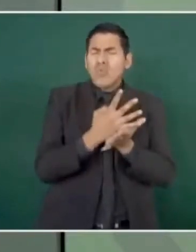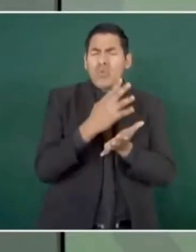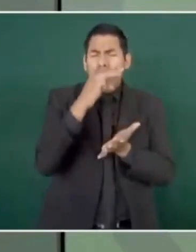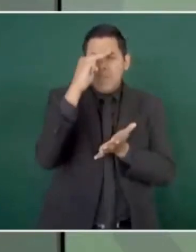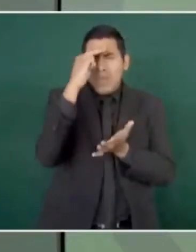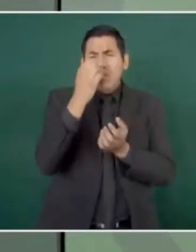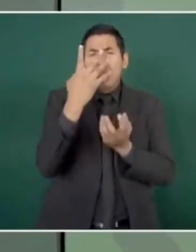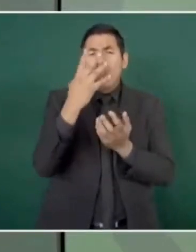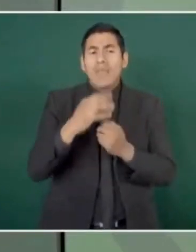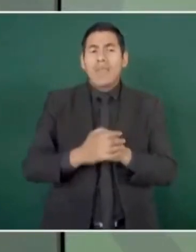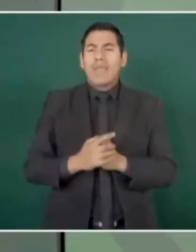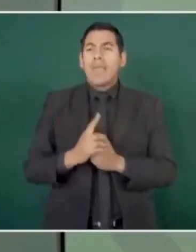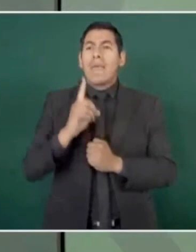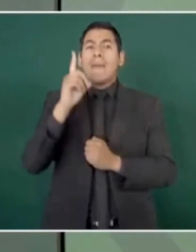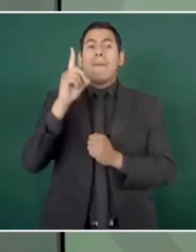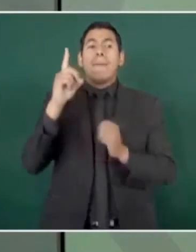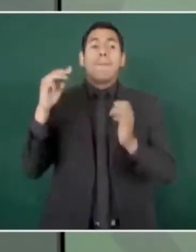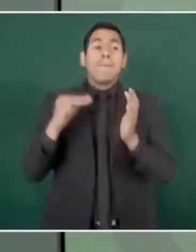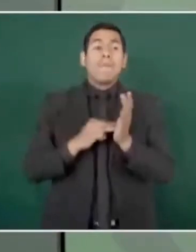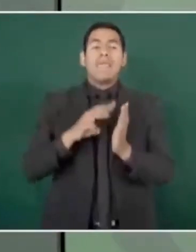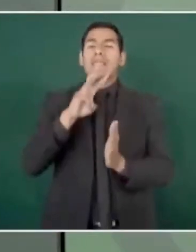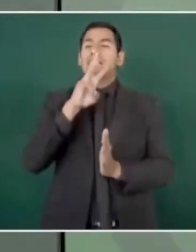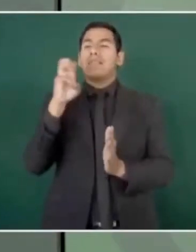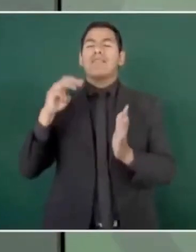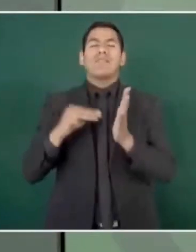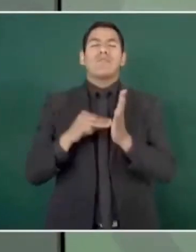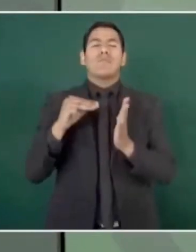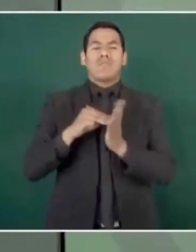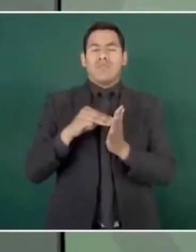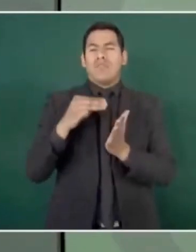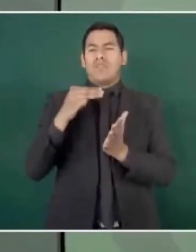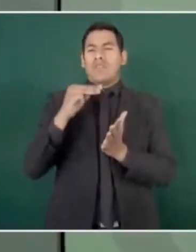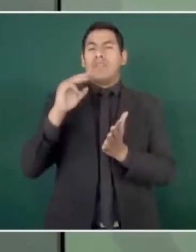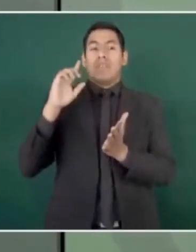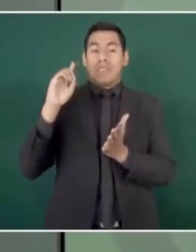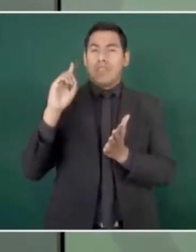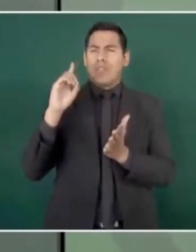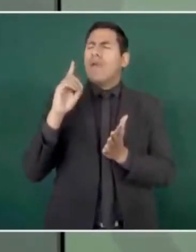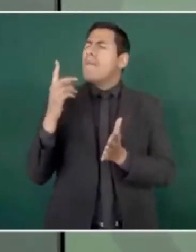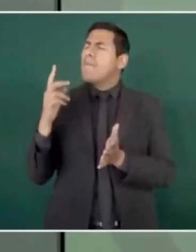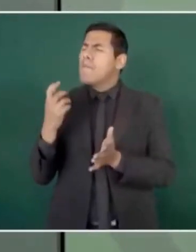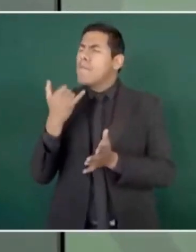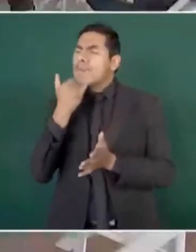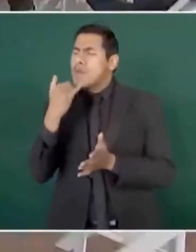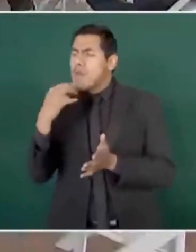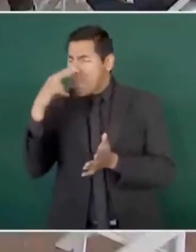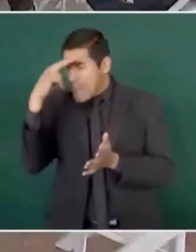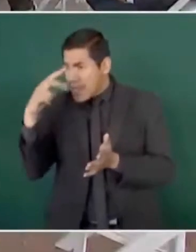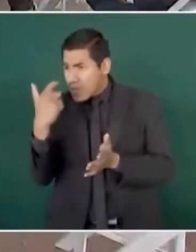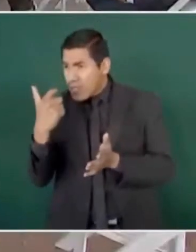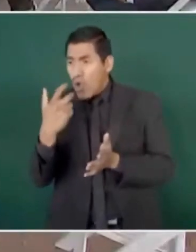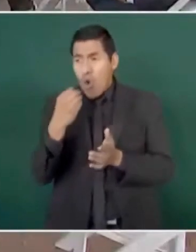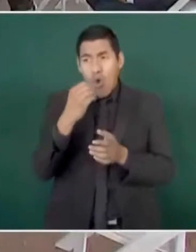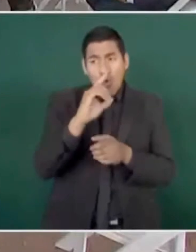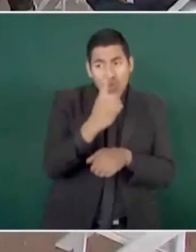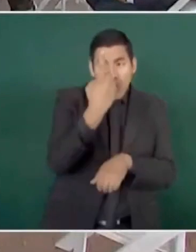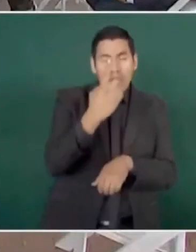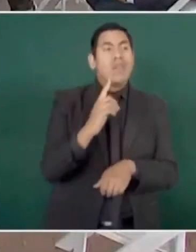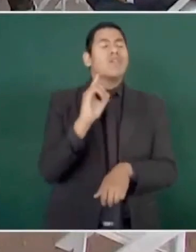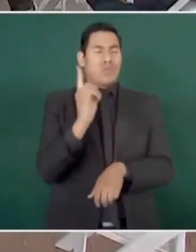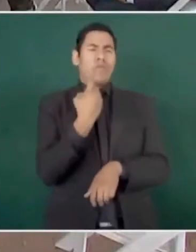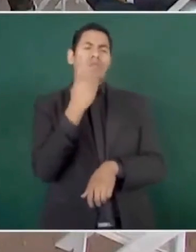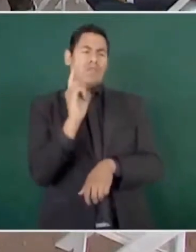trescientos millones de dólares. Mil trescientos millones en Mexicali. ¿De pesos o dólares? De dólares,